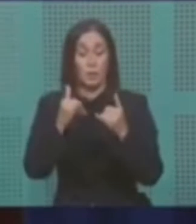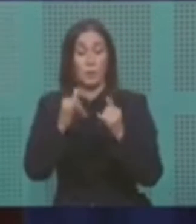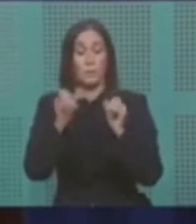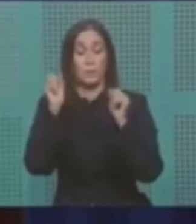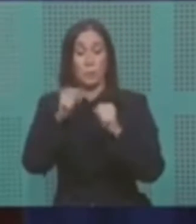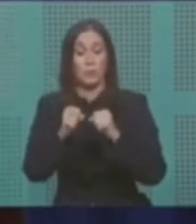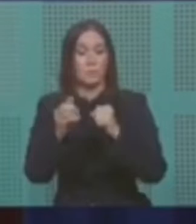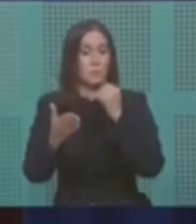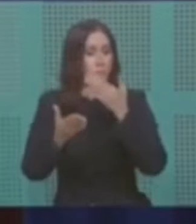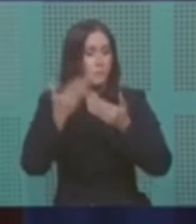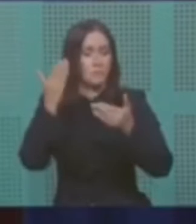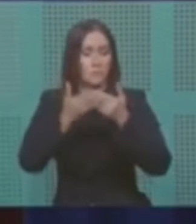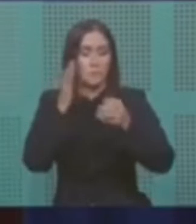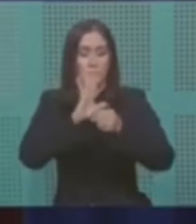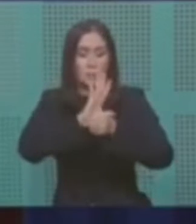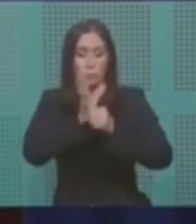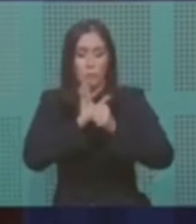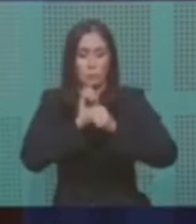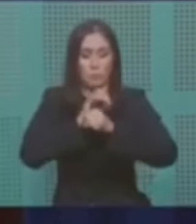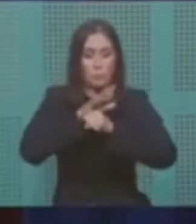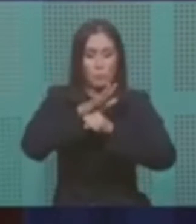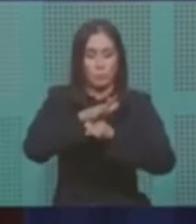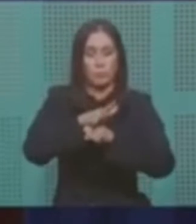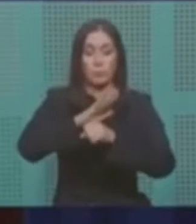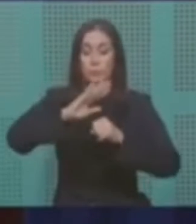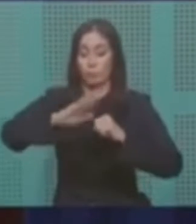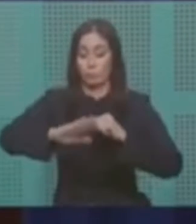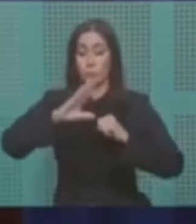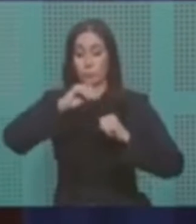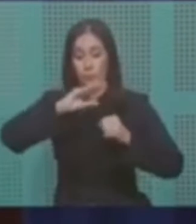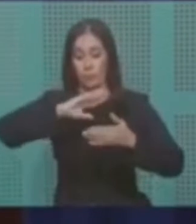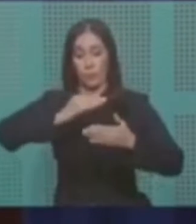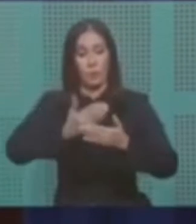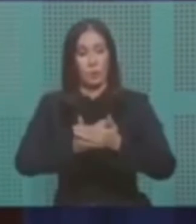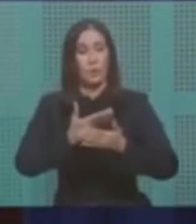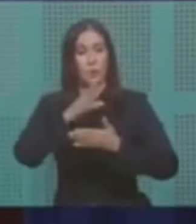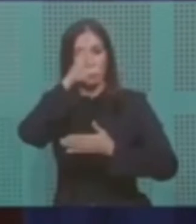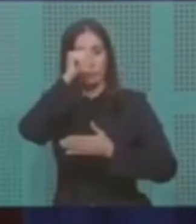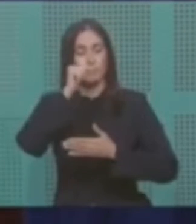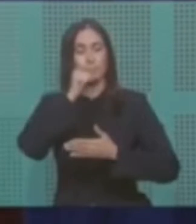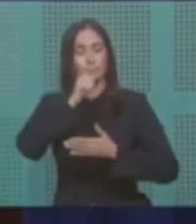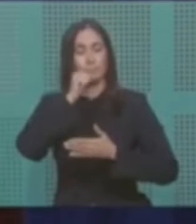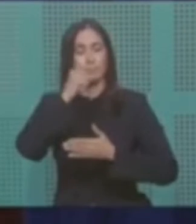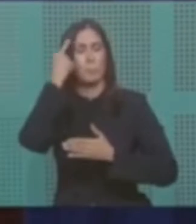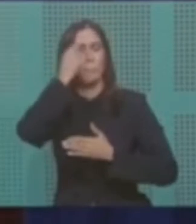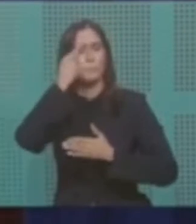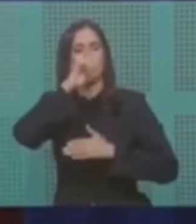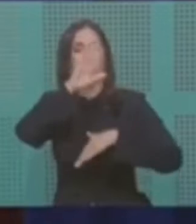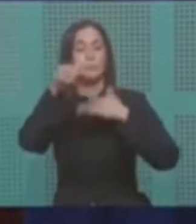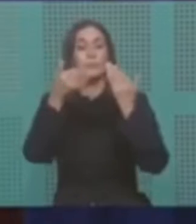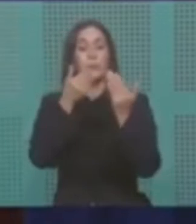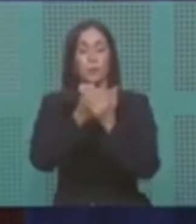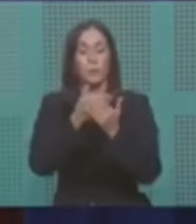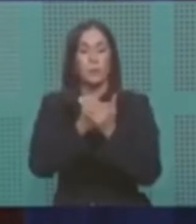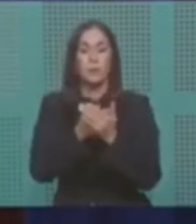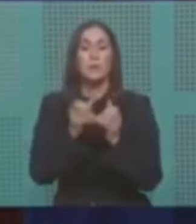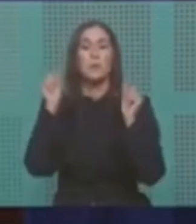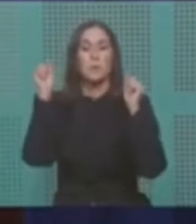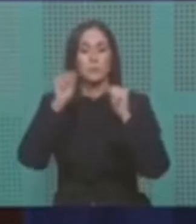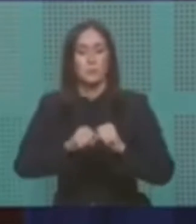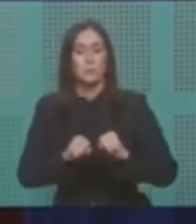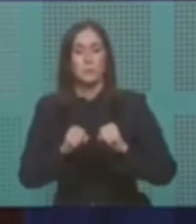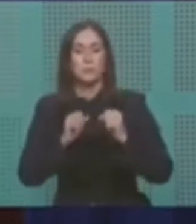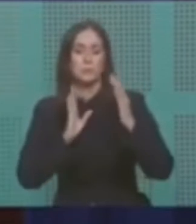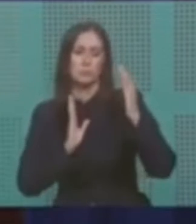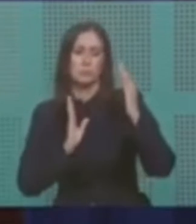supuesto, de nuestros hijos e hijas. Pensando en todos ellos, nos será más fácil hacer frente a las dificultades,